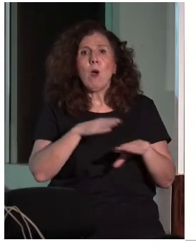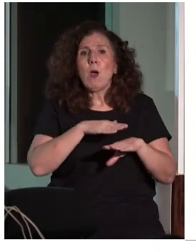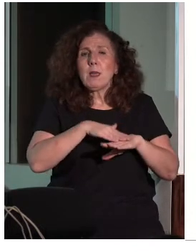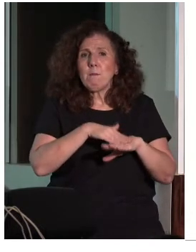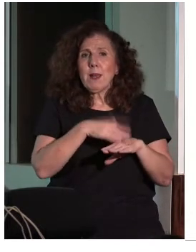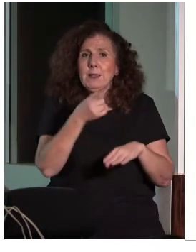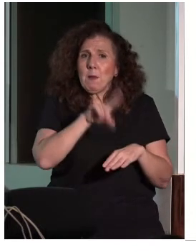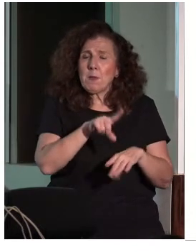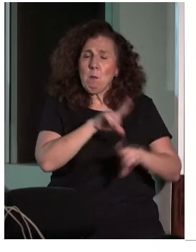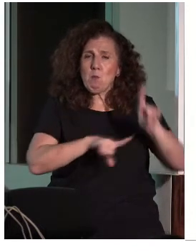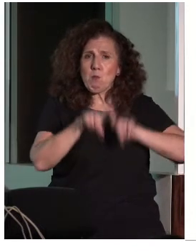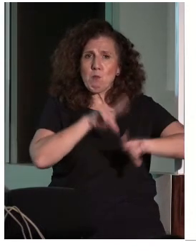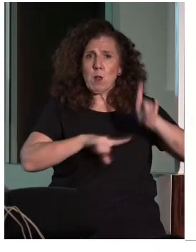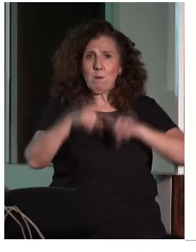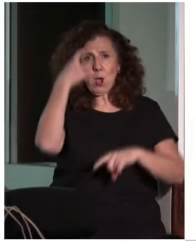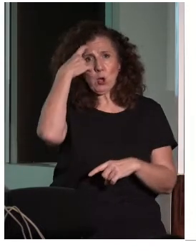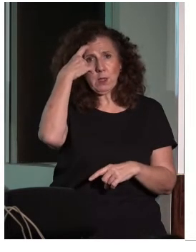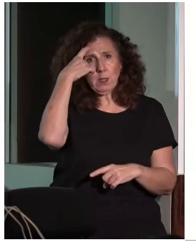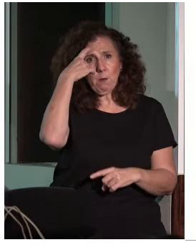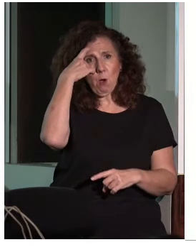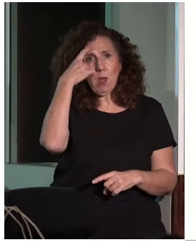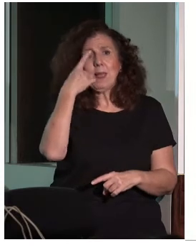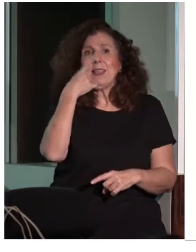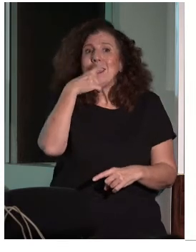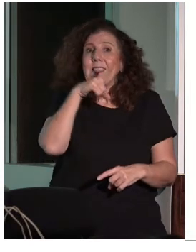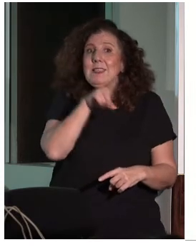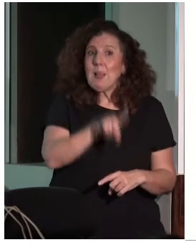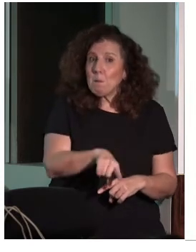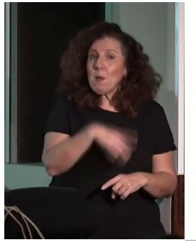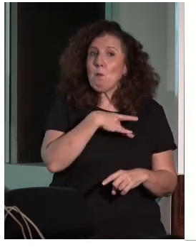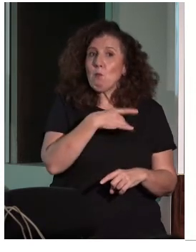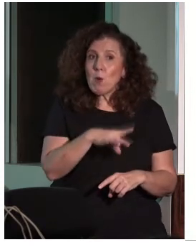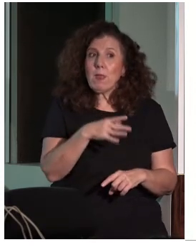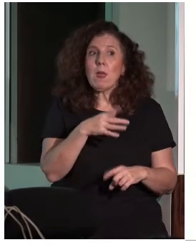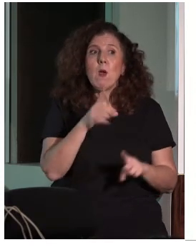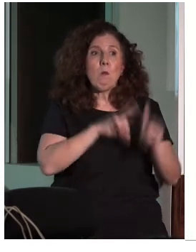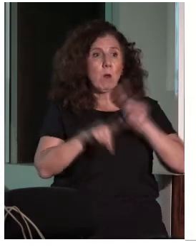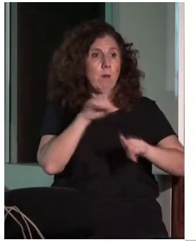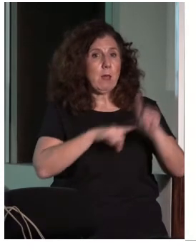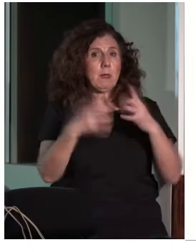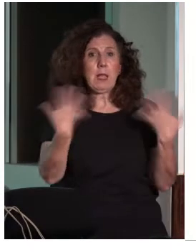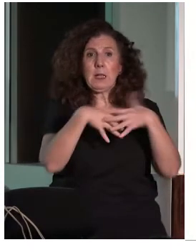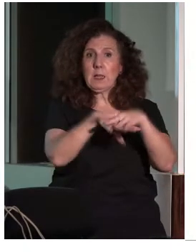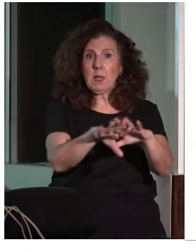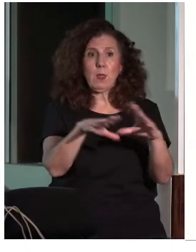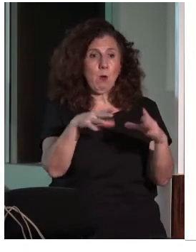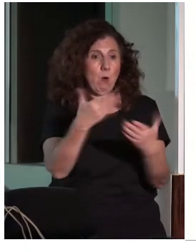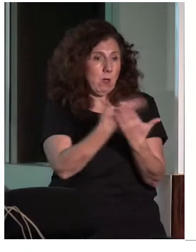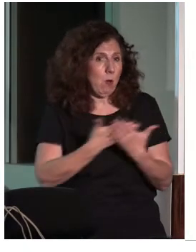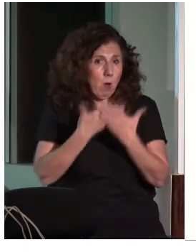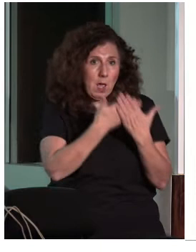dificultoso también. Y también esto, pues nos lleva a problemas en la integración escolar, social y laboral.